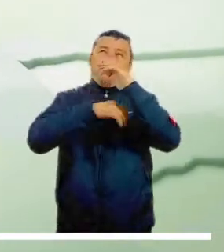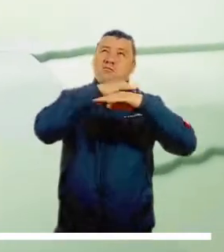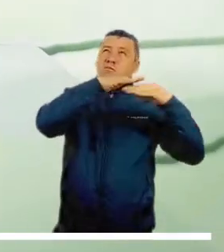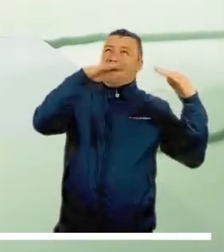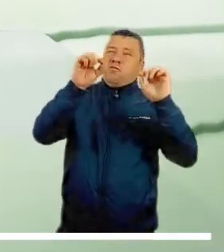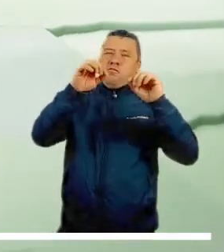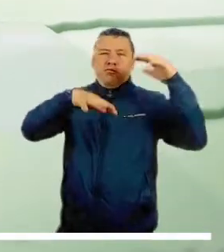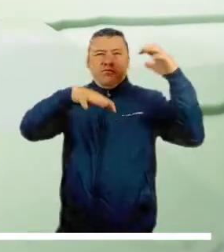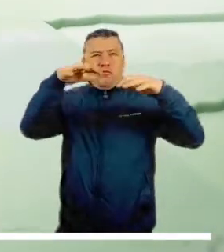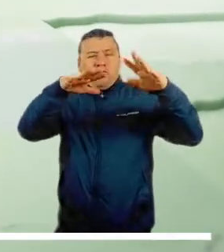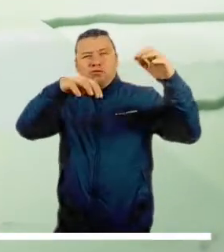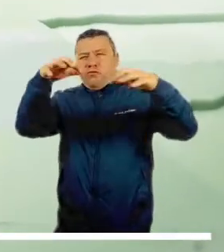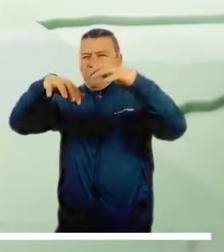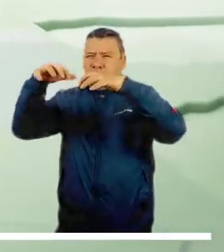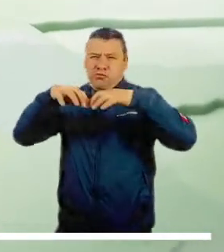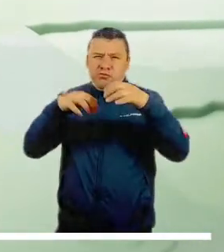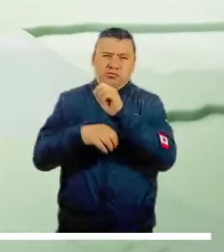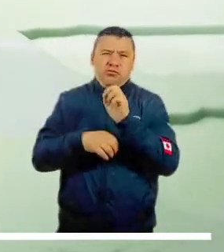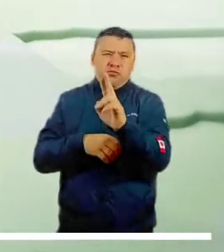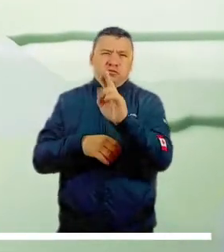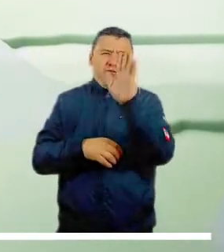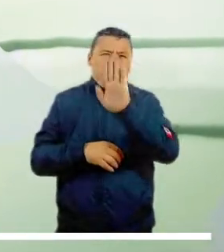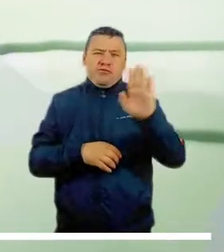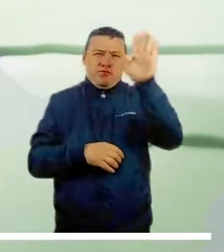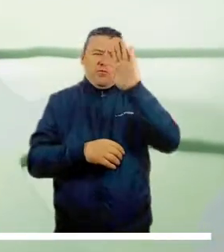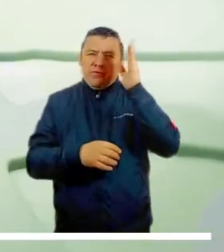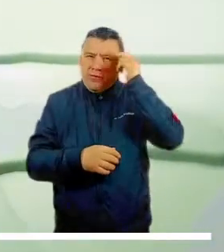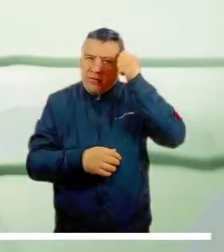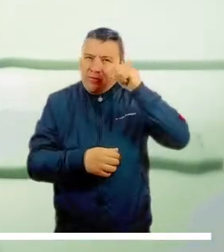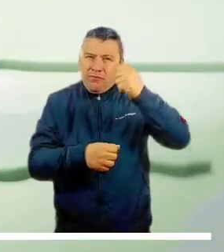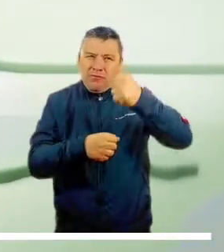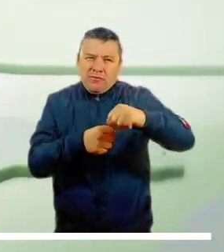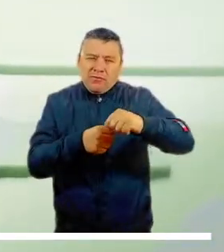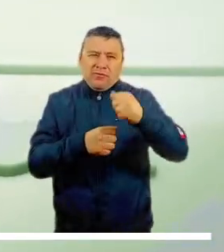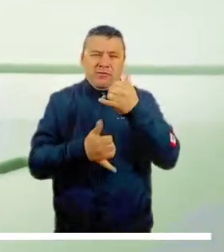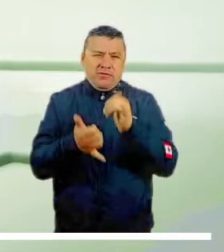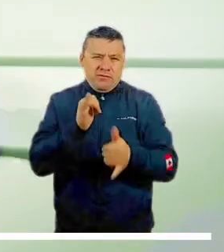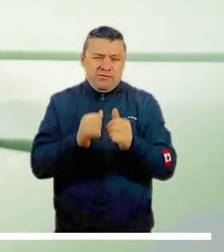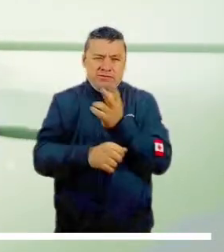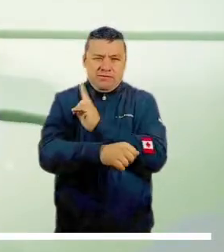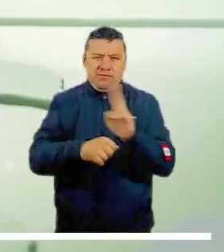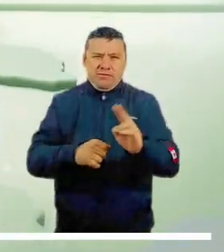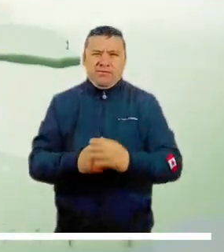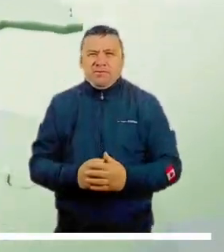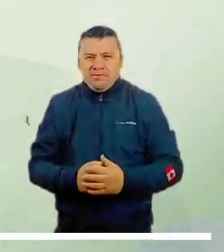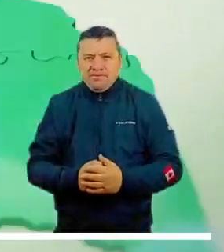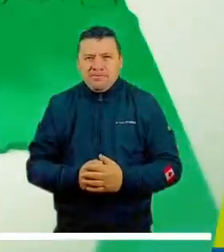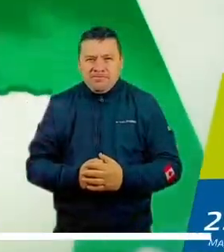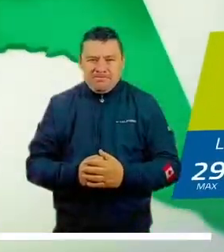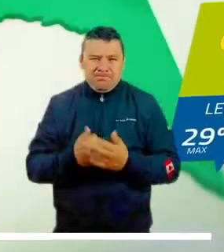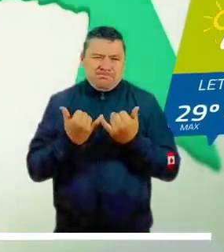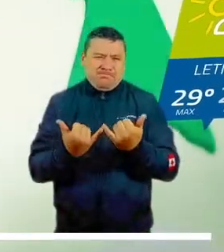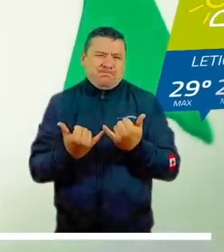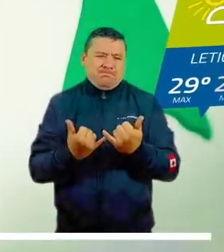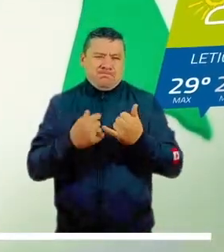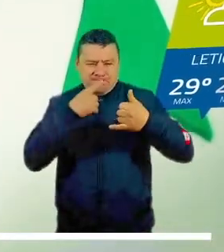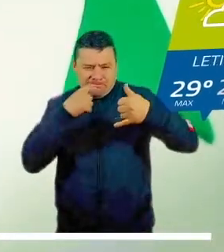una mañana nublada y con lluvias dispersas en el oriente de los departamentos de Arauca, Casanare y Bichada.